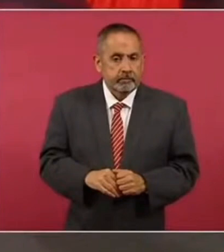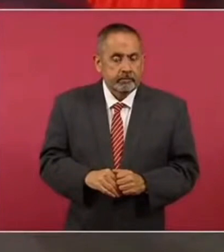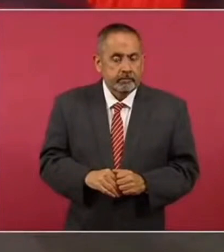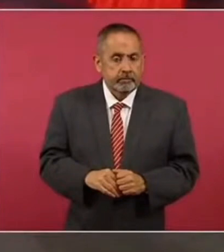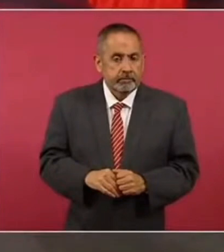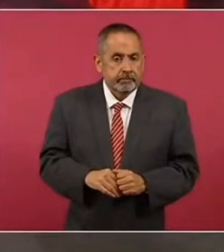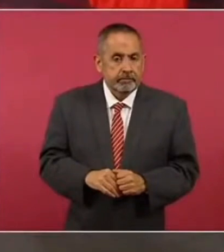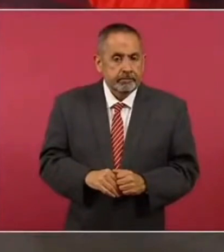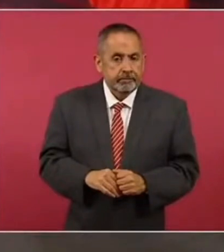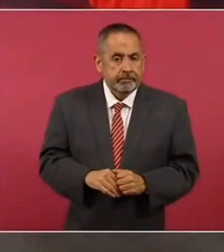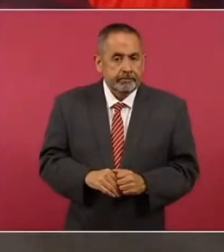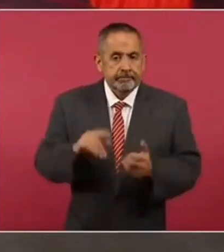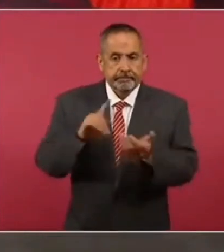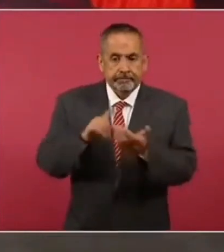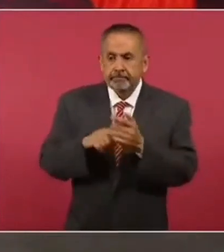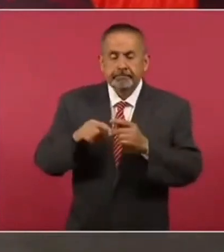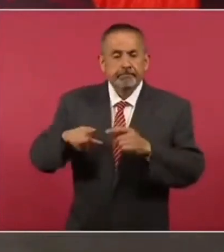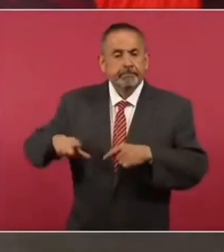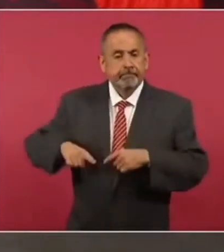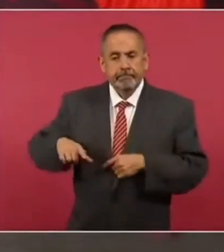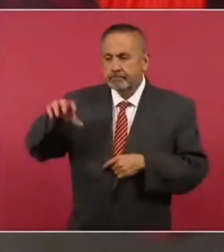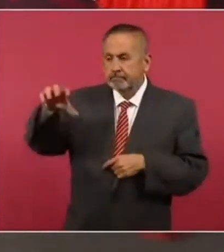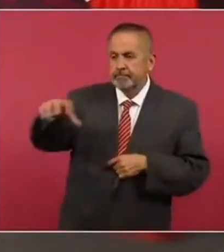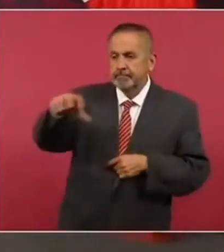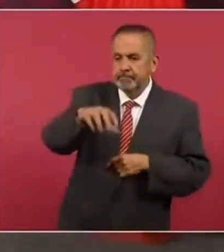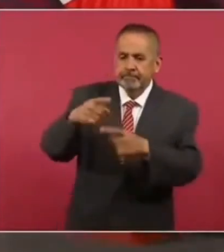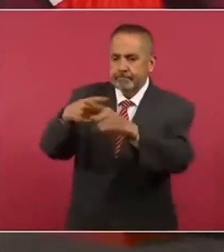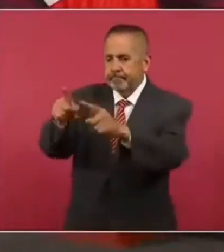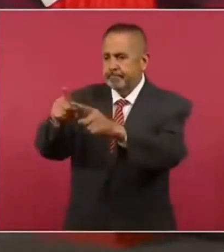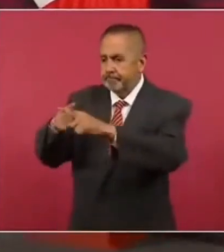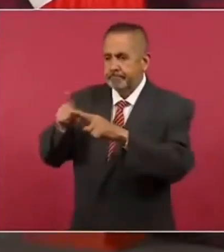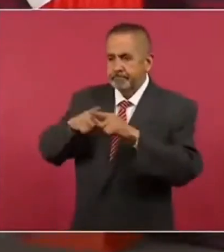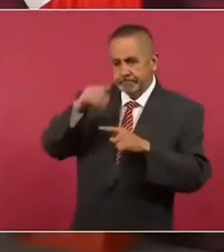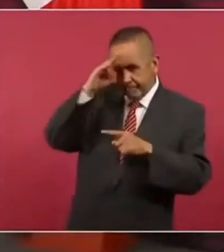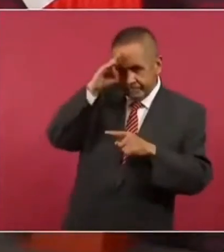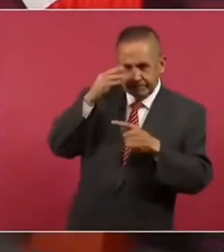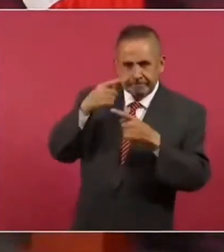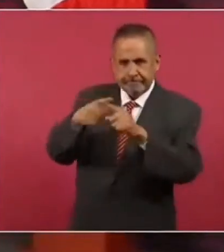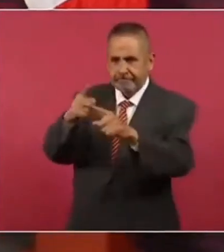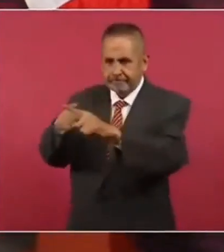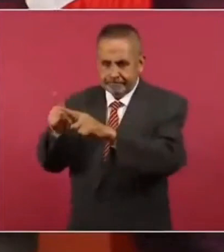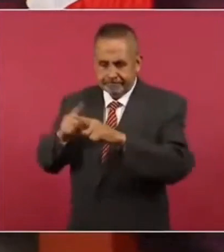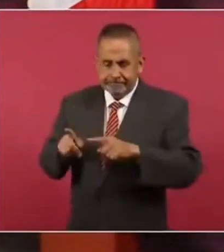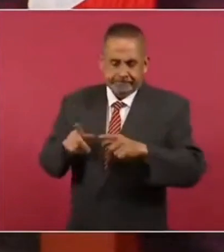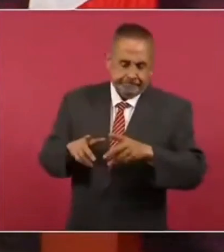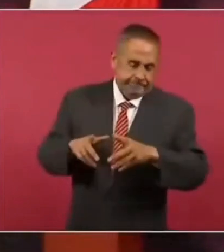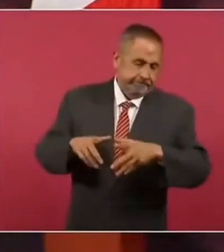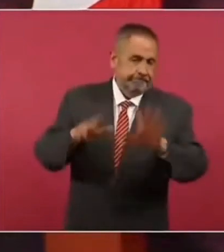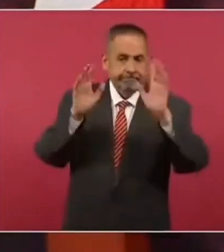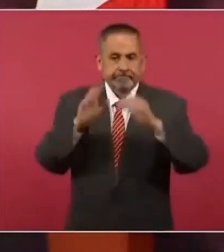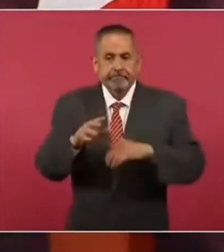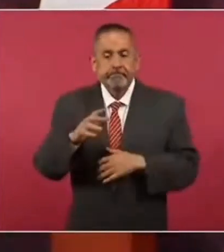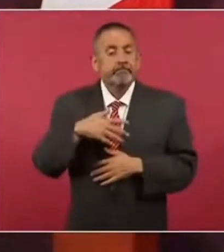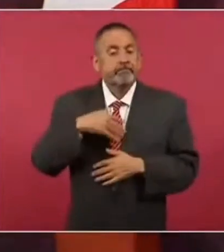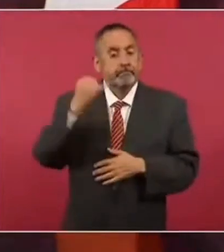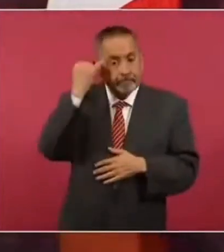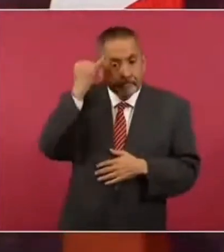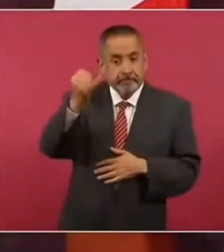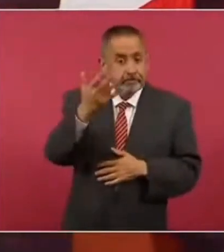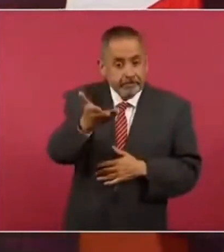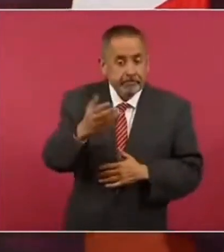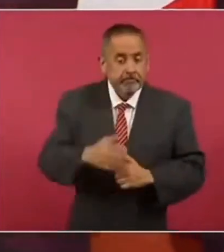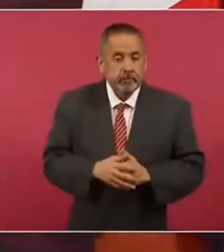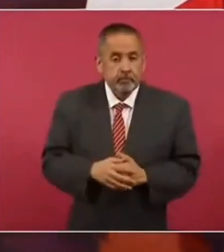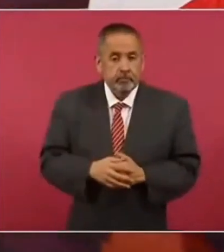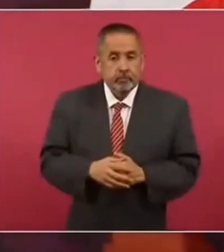hay criterios. Bueno, imagínense que llega